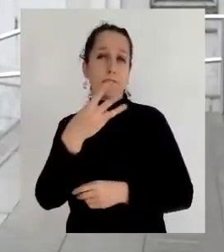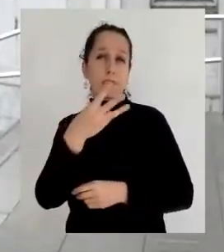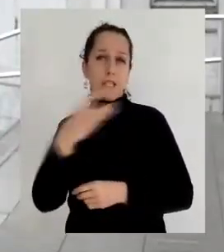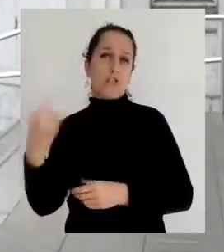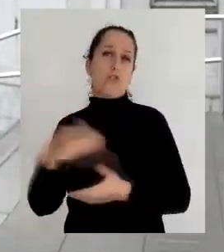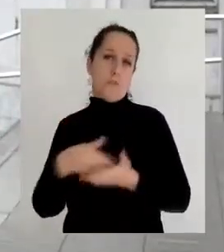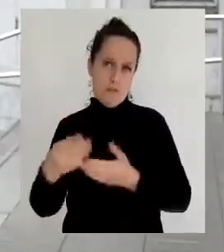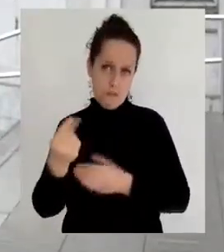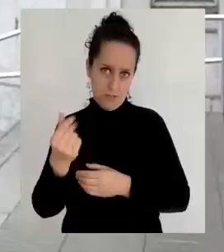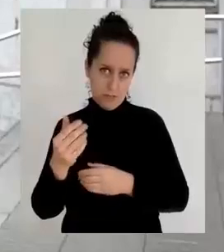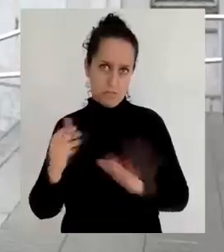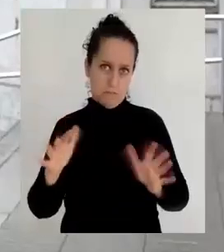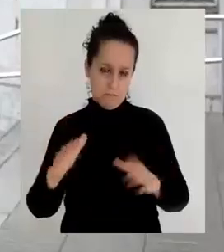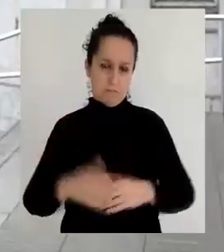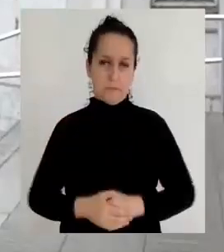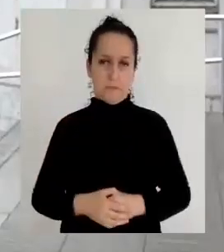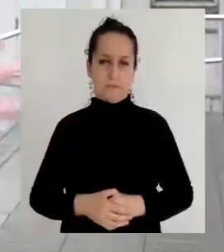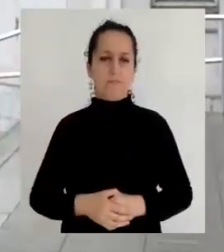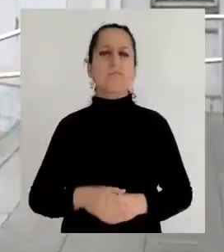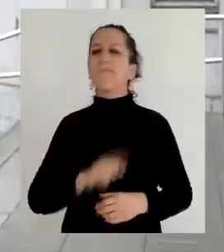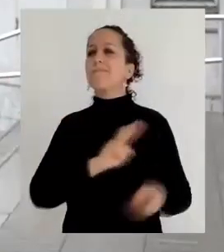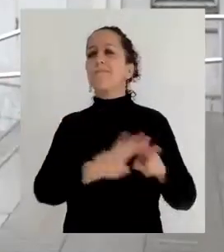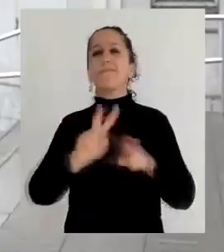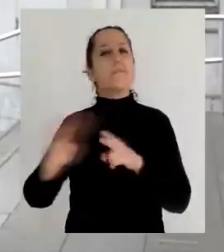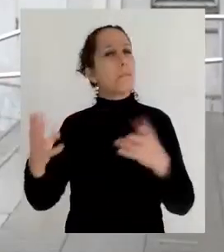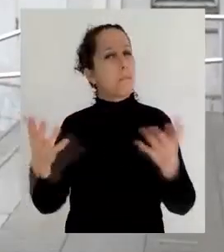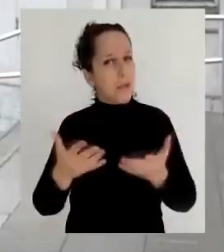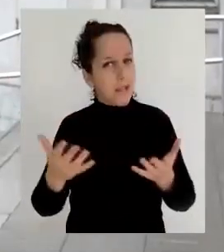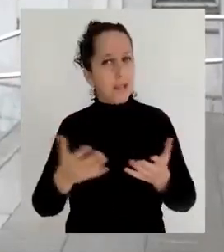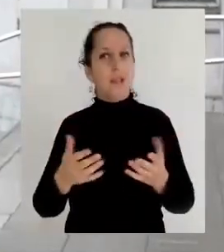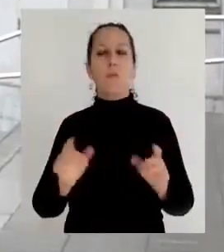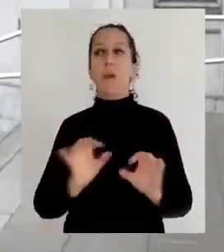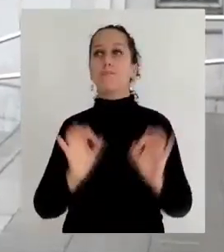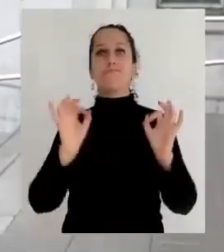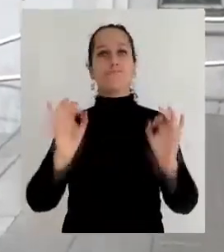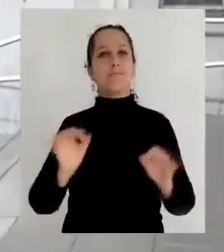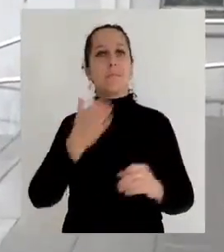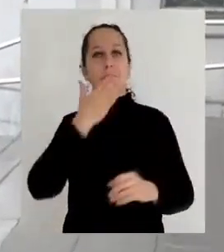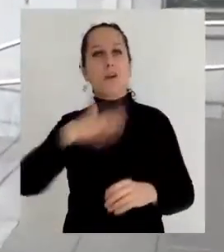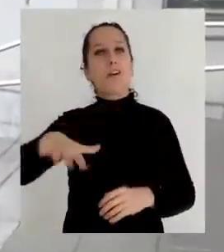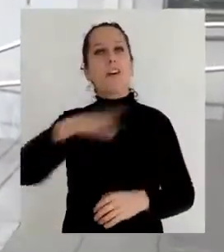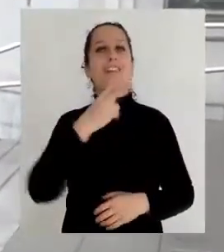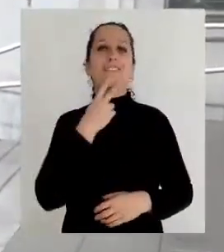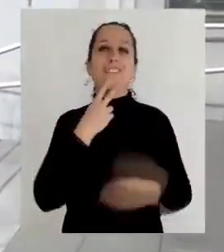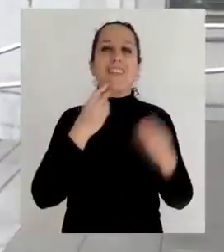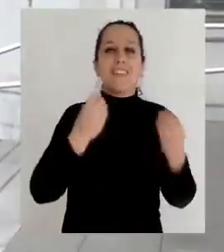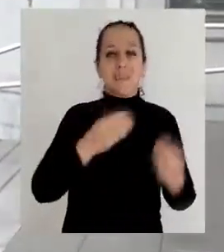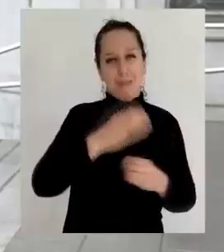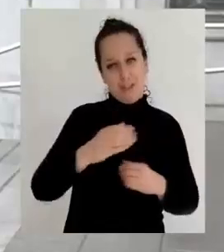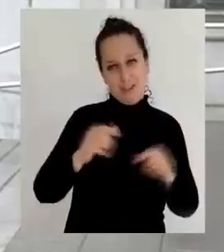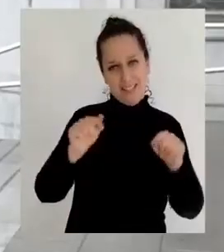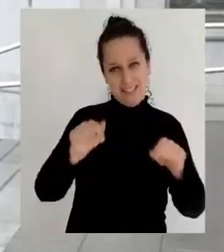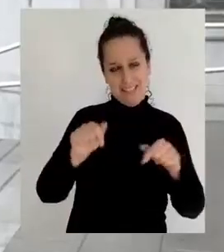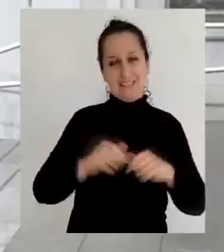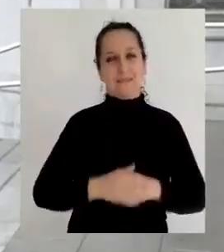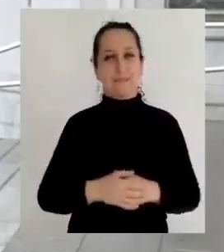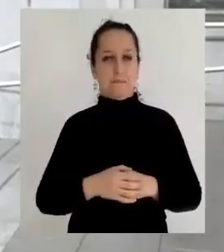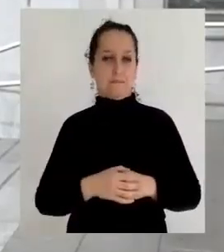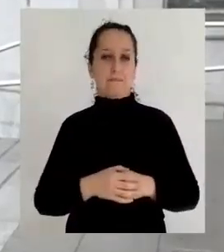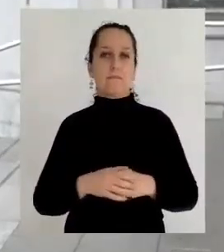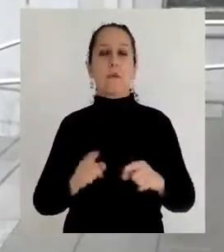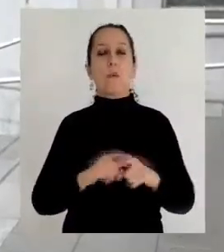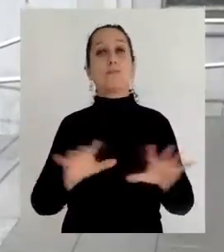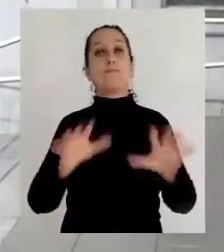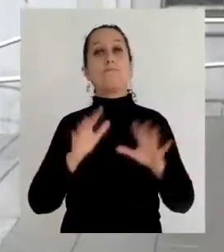los 300 millones de pesos. Todo esto lo que busca principalmente es mejorar la calidad de vida de las vecinas y vecinos del sector, pero